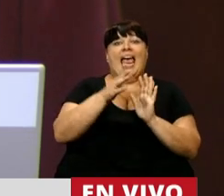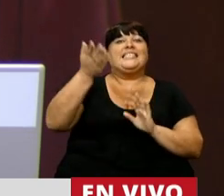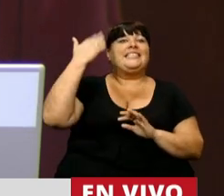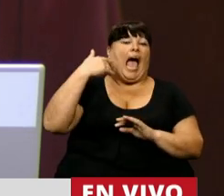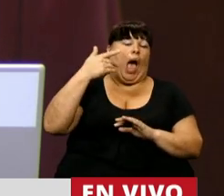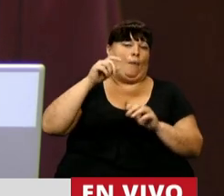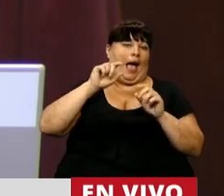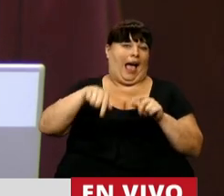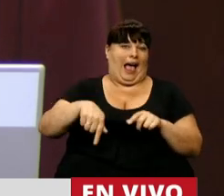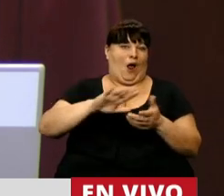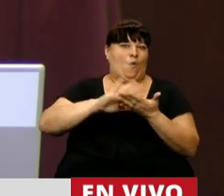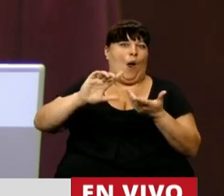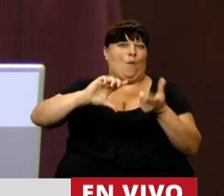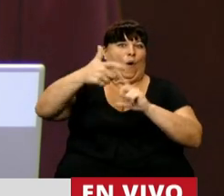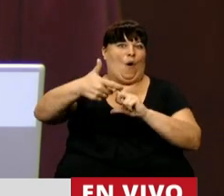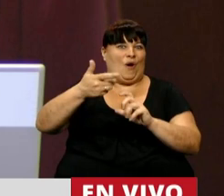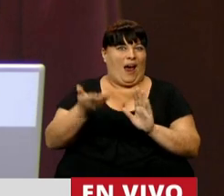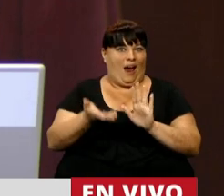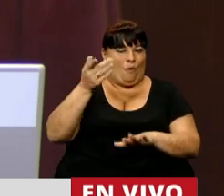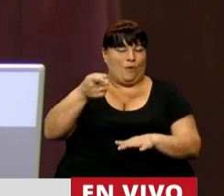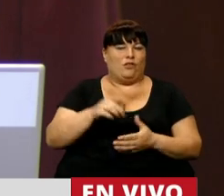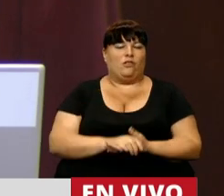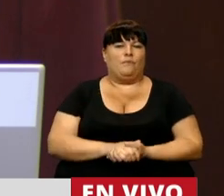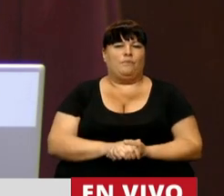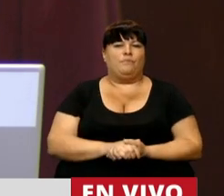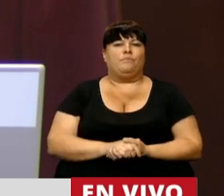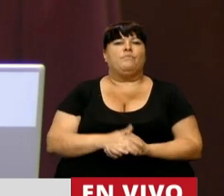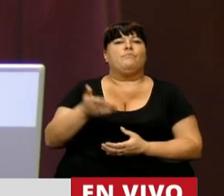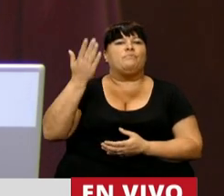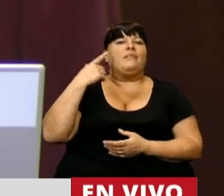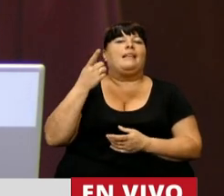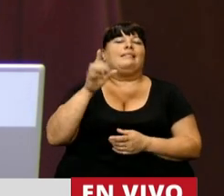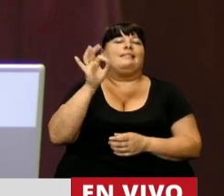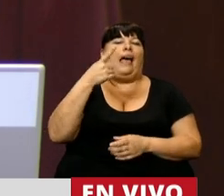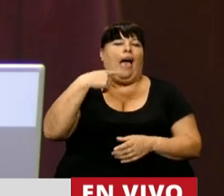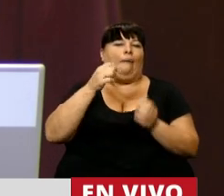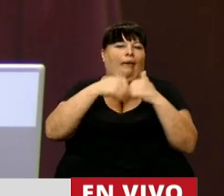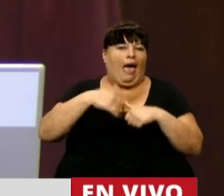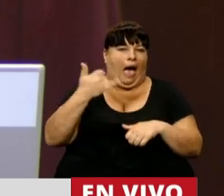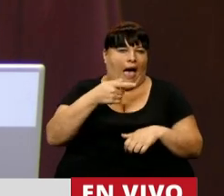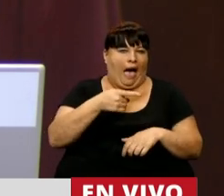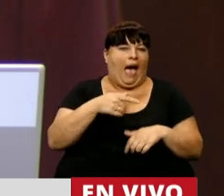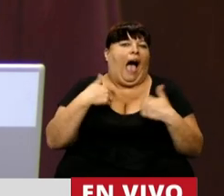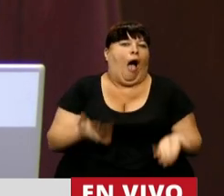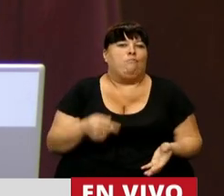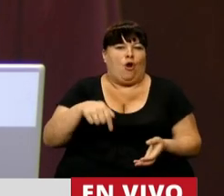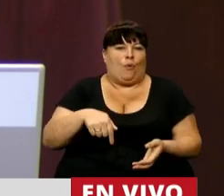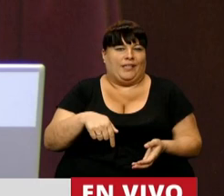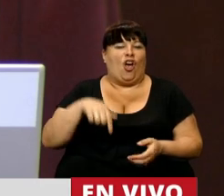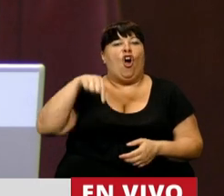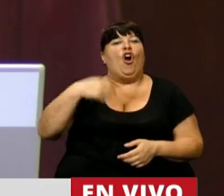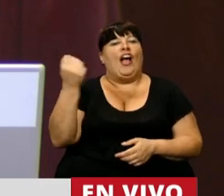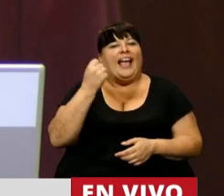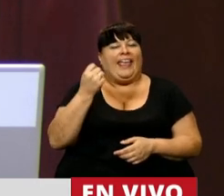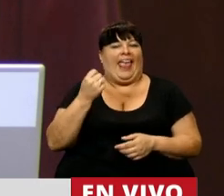estaría derogando a partir de esta nueva movilidad. Traían el facón bajo el poncho y lo usaron, y hoy